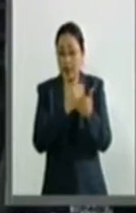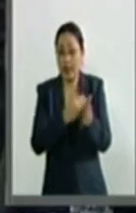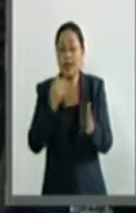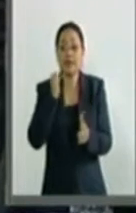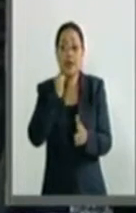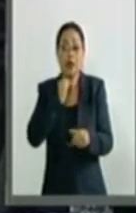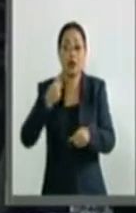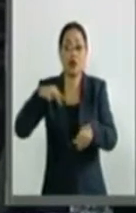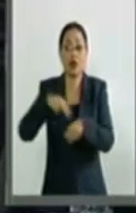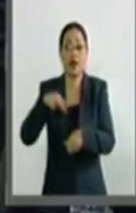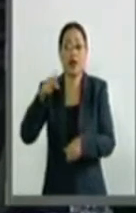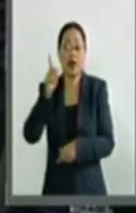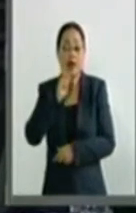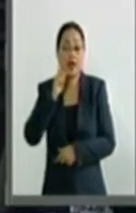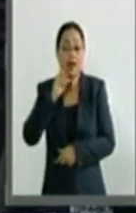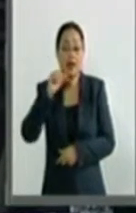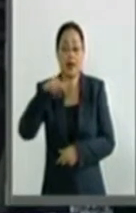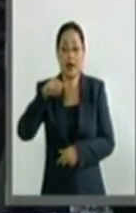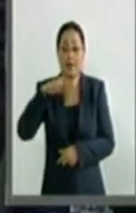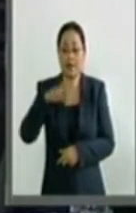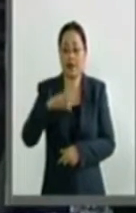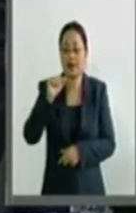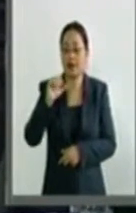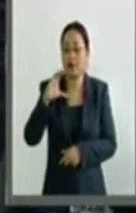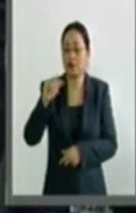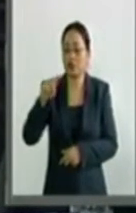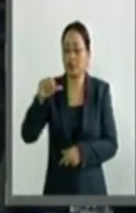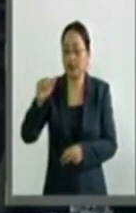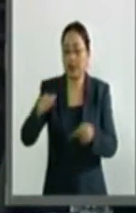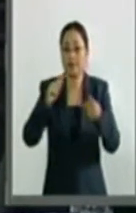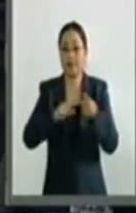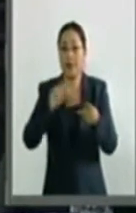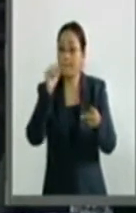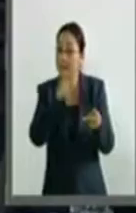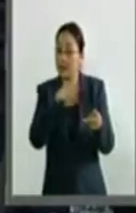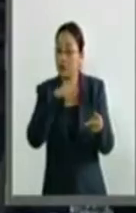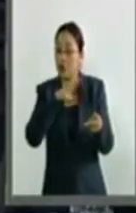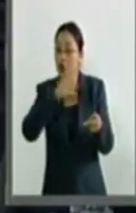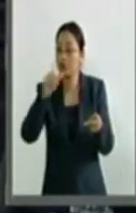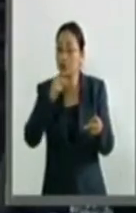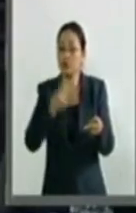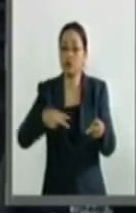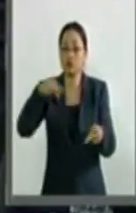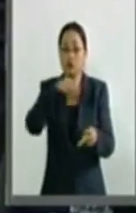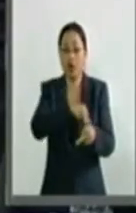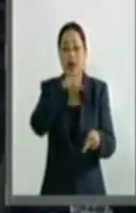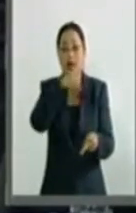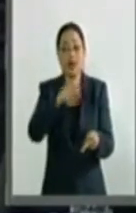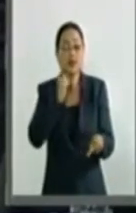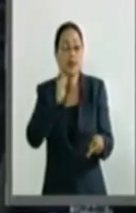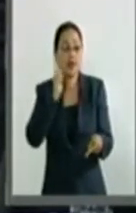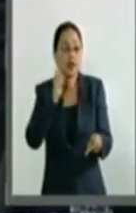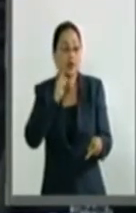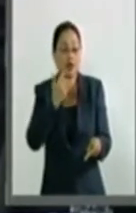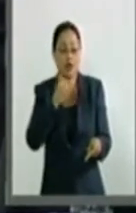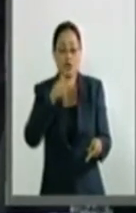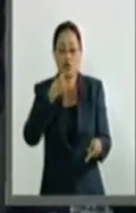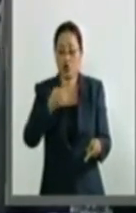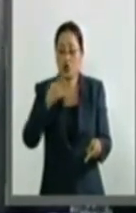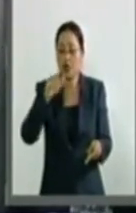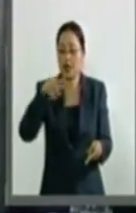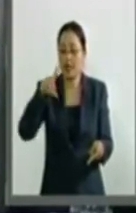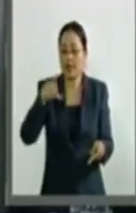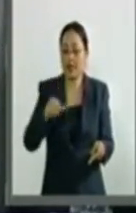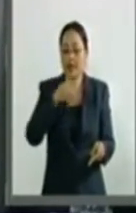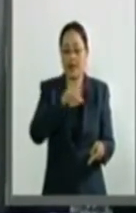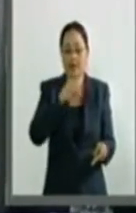senadora Anabel Acosta Islas, y para referirse al mismo, después daré el uso de la palabra a la senadora Yolanda de la Torre